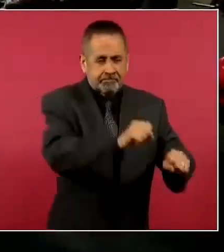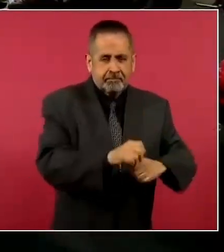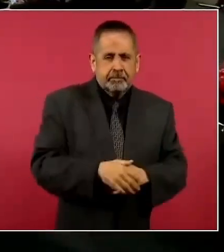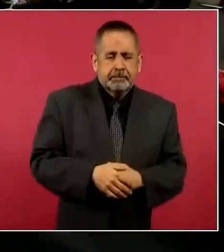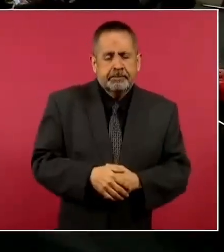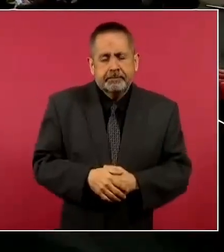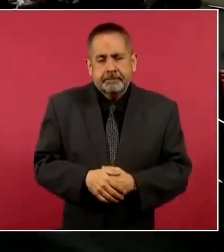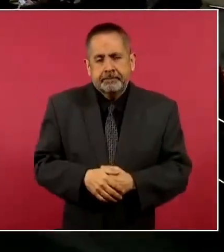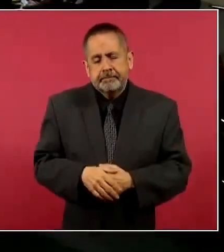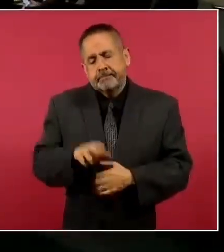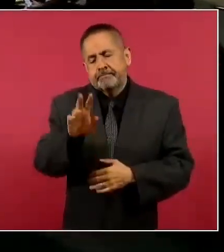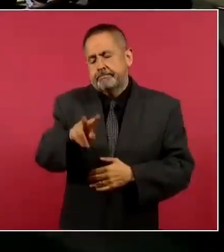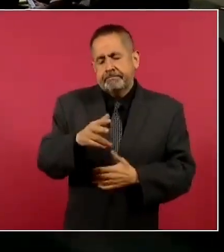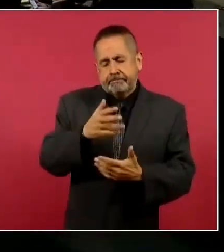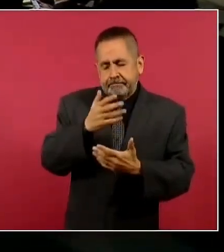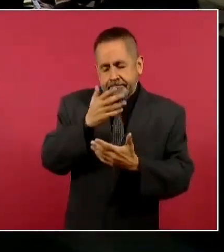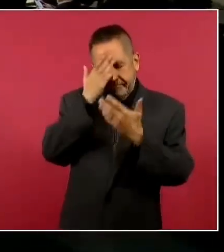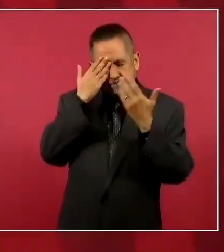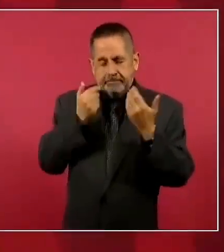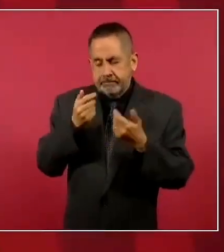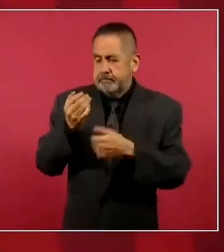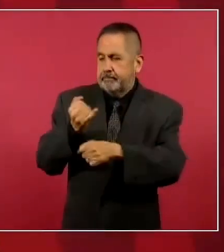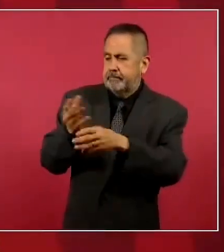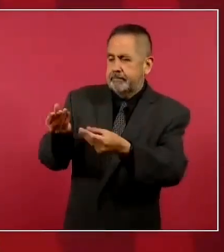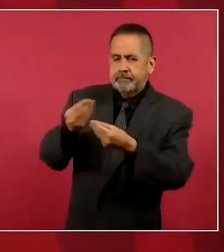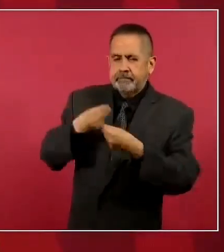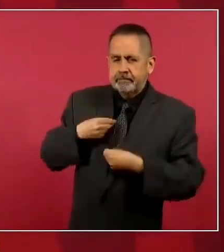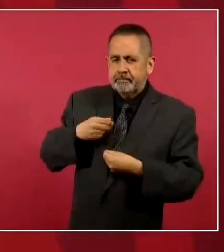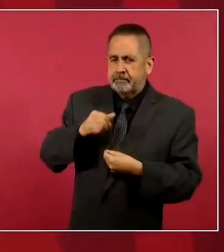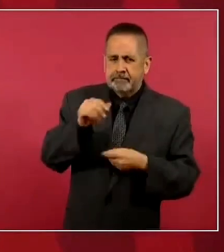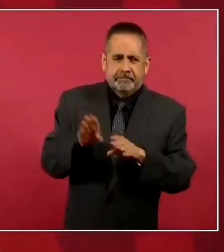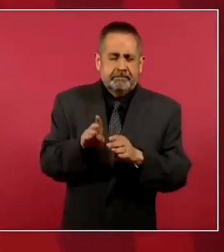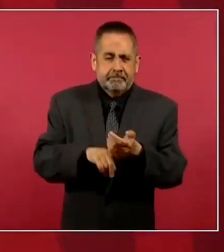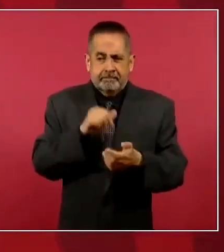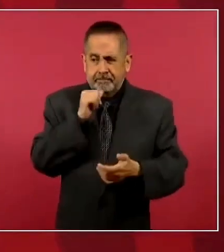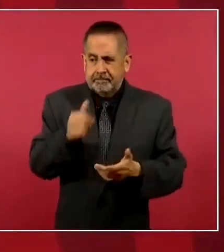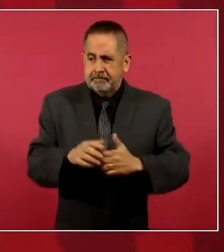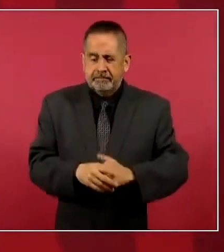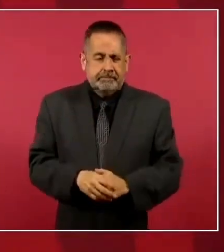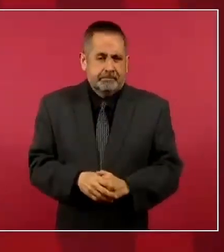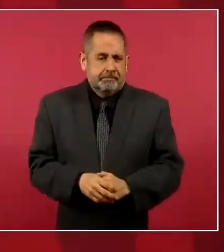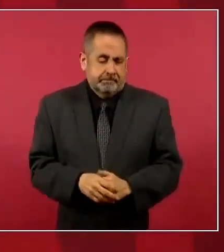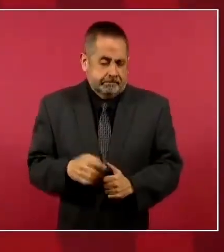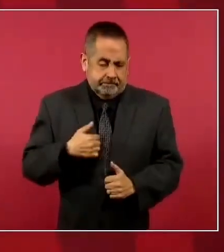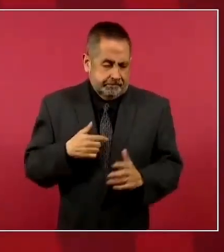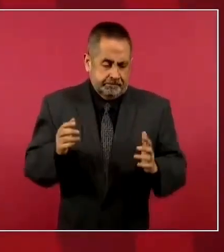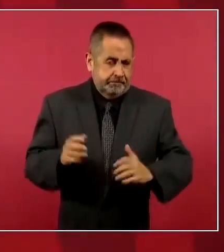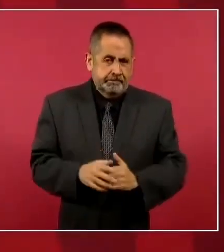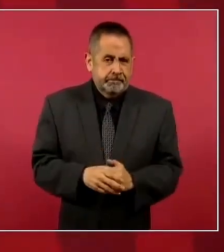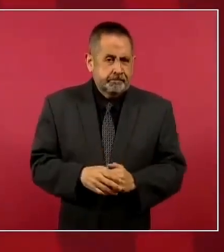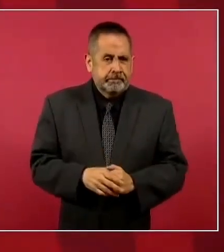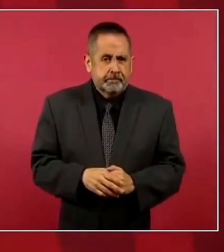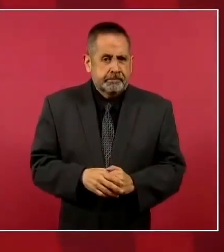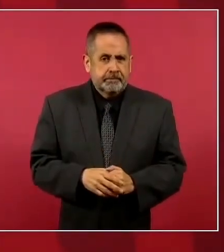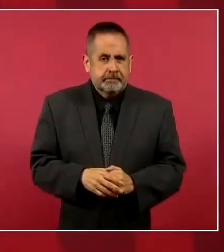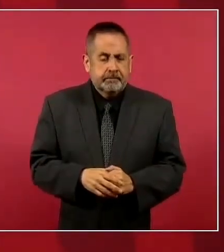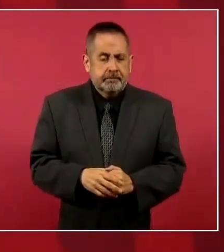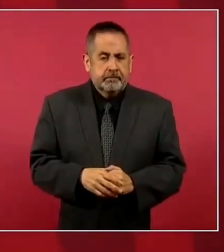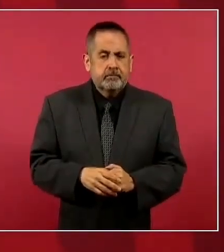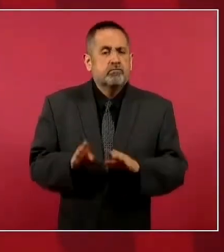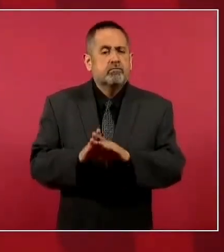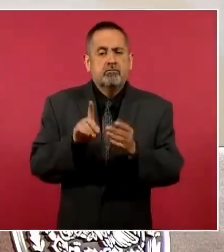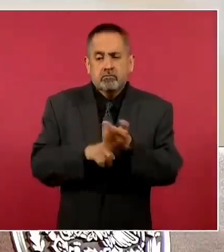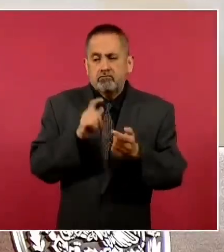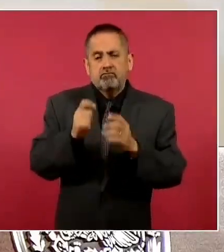información sobre esto, estoy hablando de cómo están